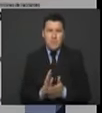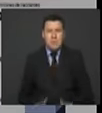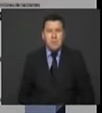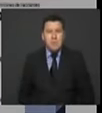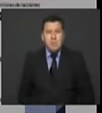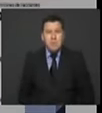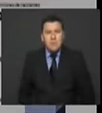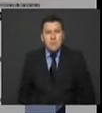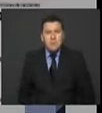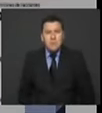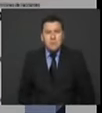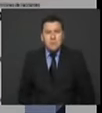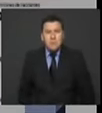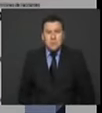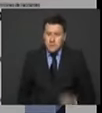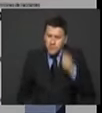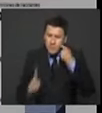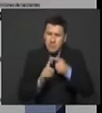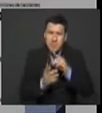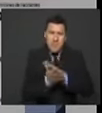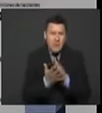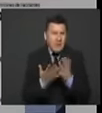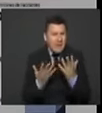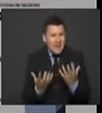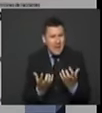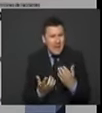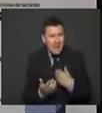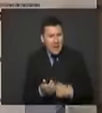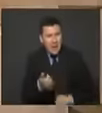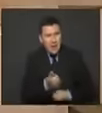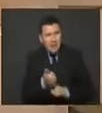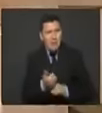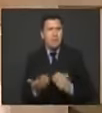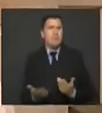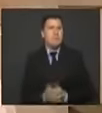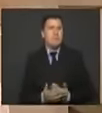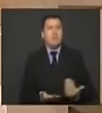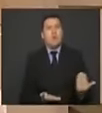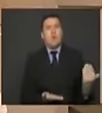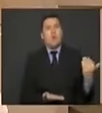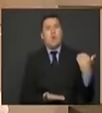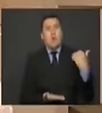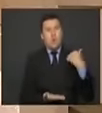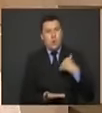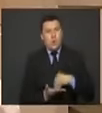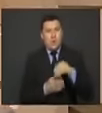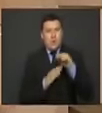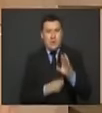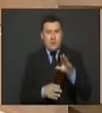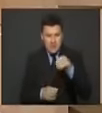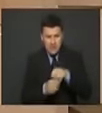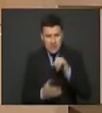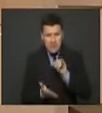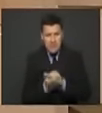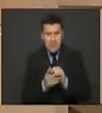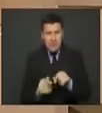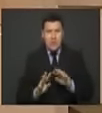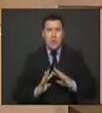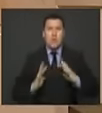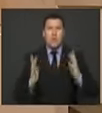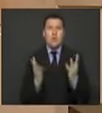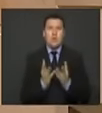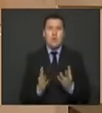Pero lo que la Comisión de Paz quiere apadrinar, volverse el representante en este Congreso,